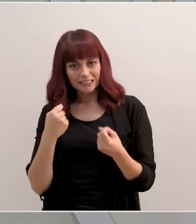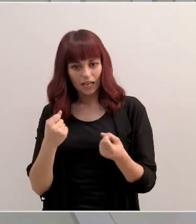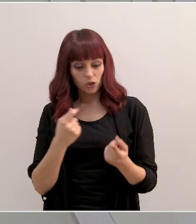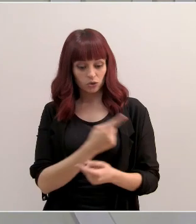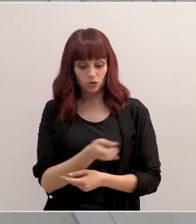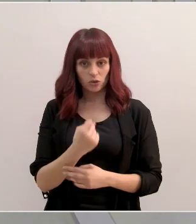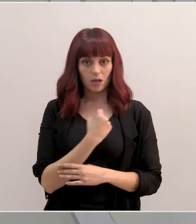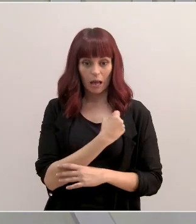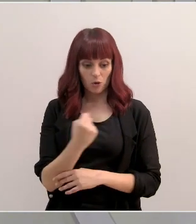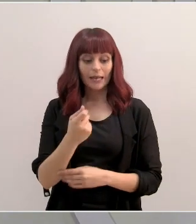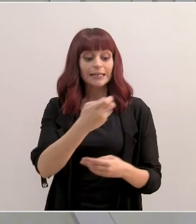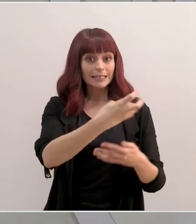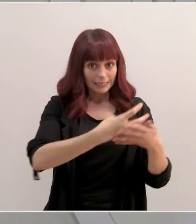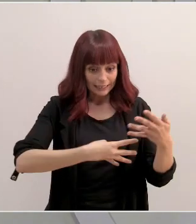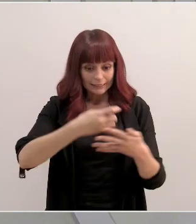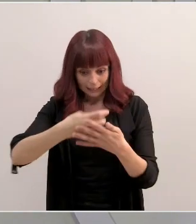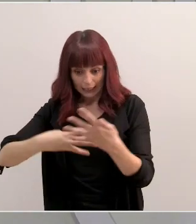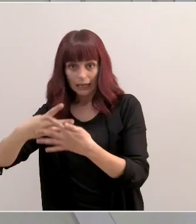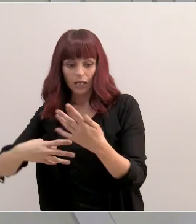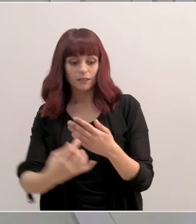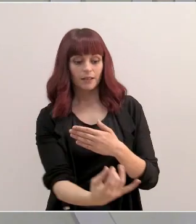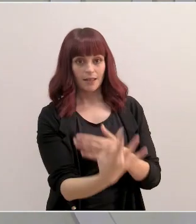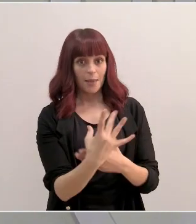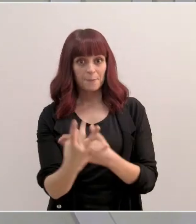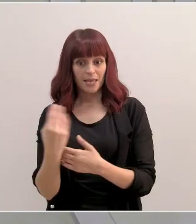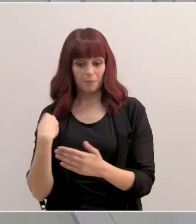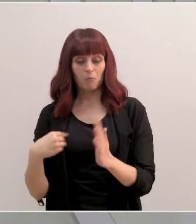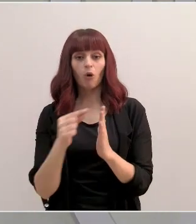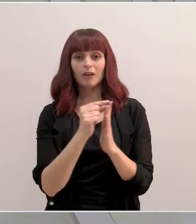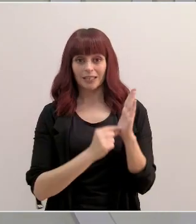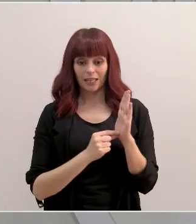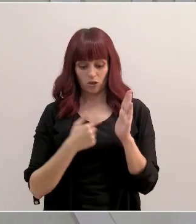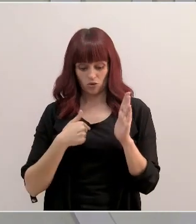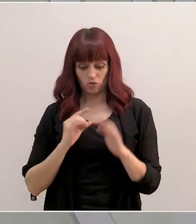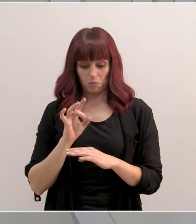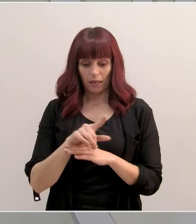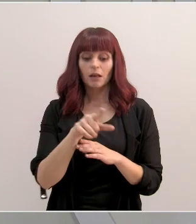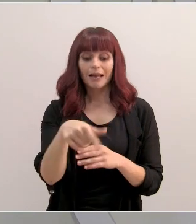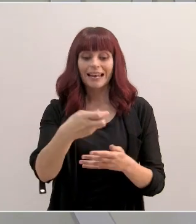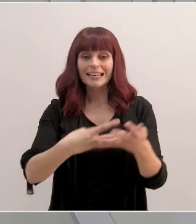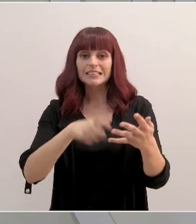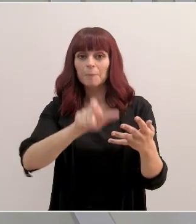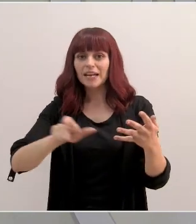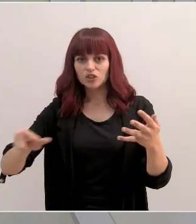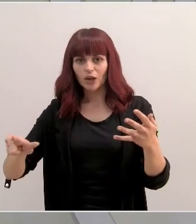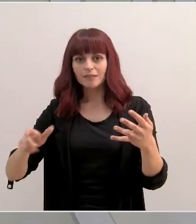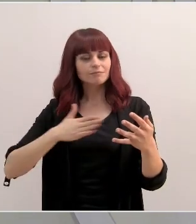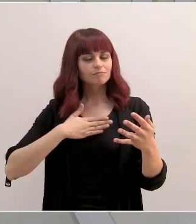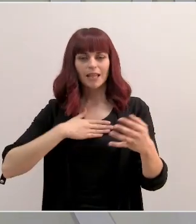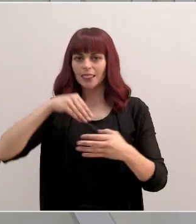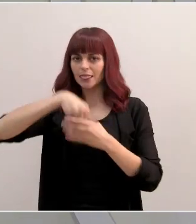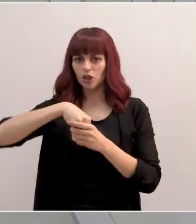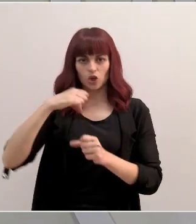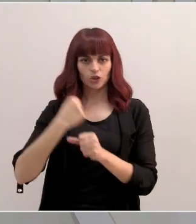envíen las listas, evidentemente, con los criterios que se les trasladan para que sean las personas propiamente trabajadoras